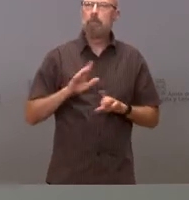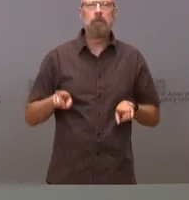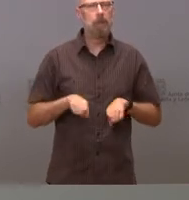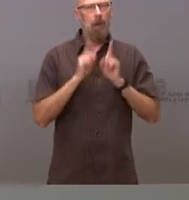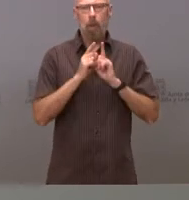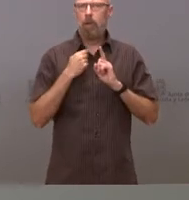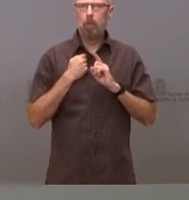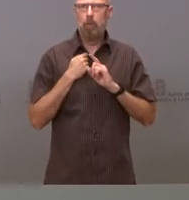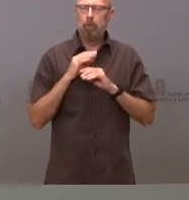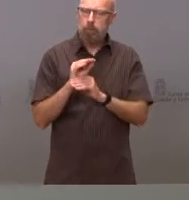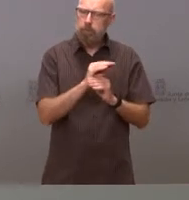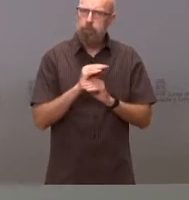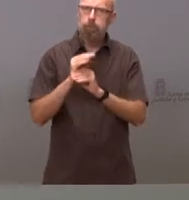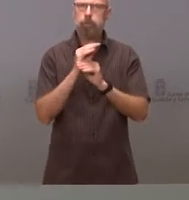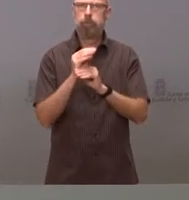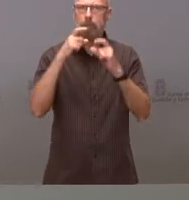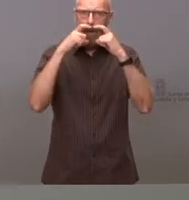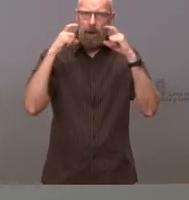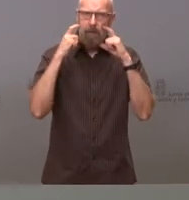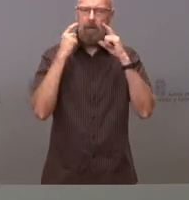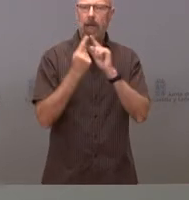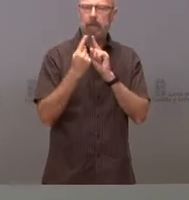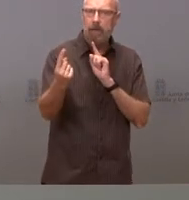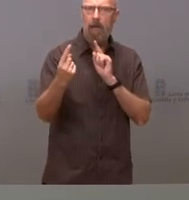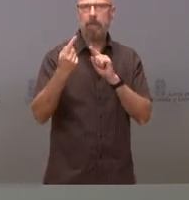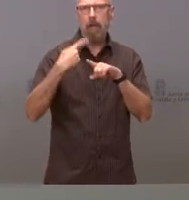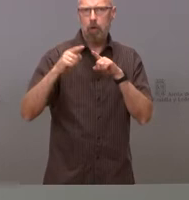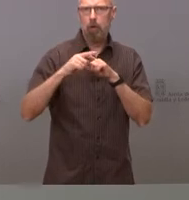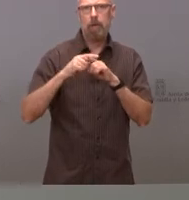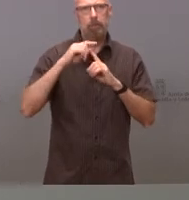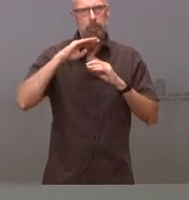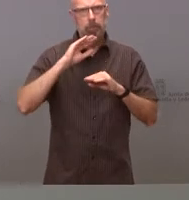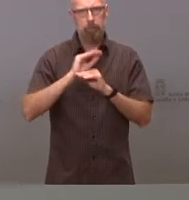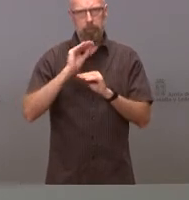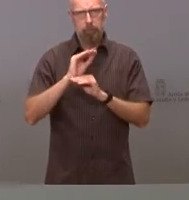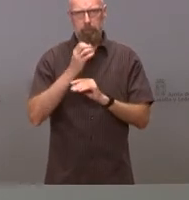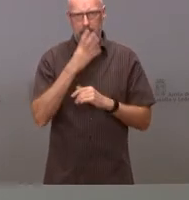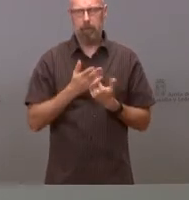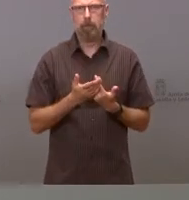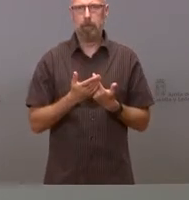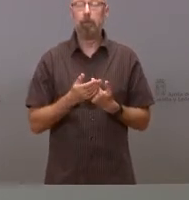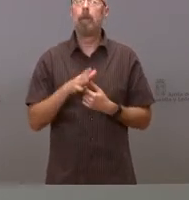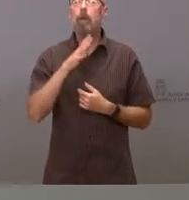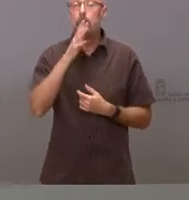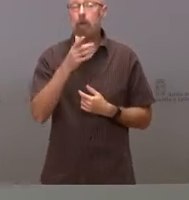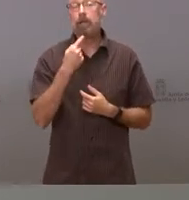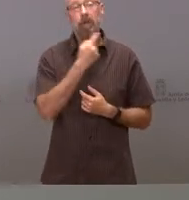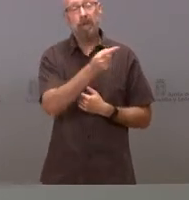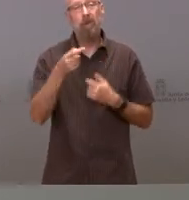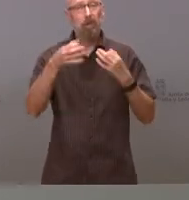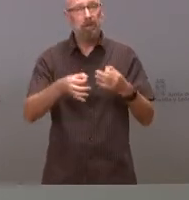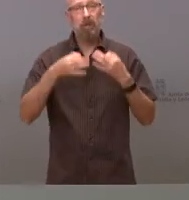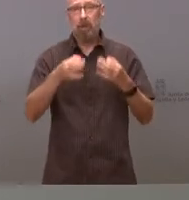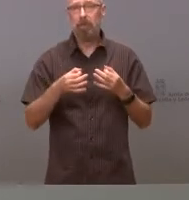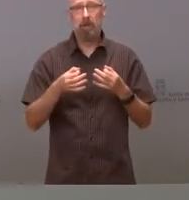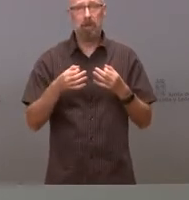contagios, mascarilla, distancia social. Por eso, quiero recordar lo que hago en todas las ruedas de prensa, recordar las 6M, metro